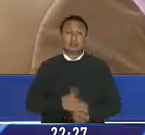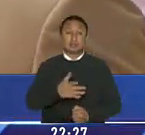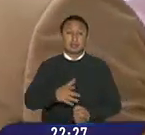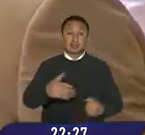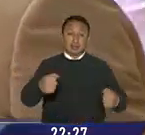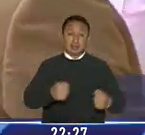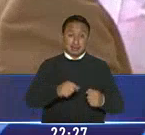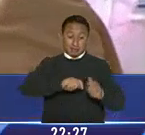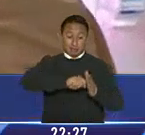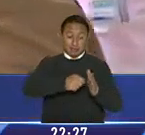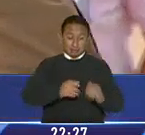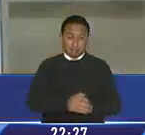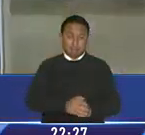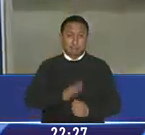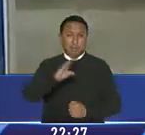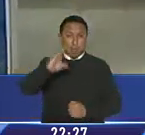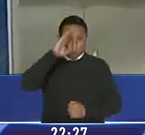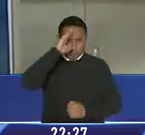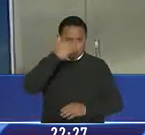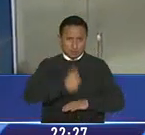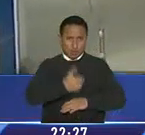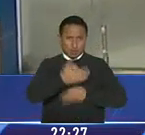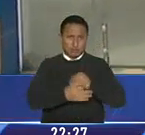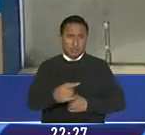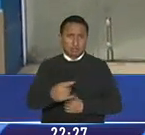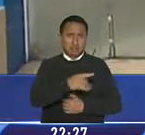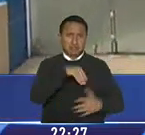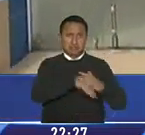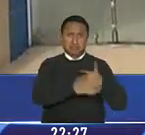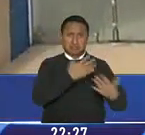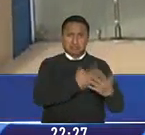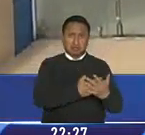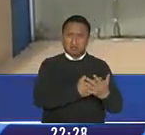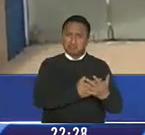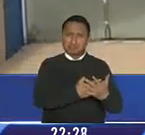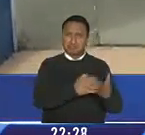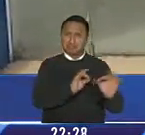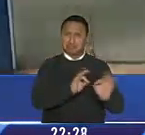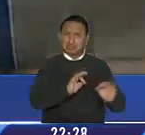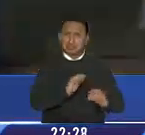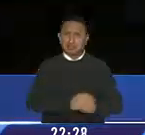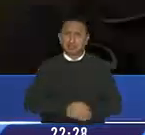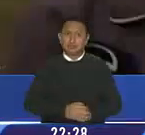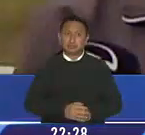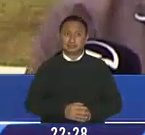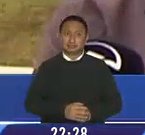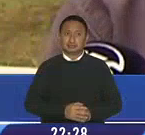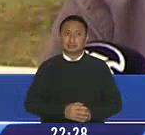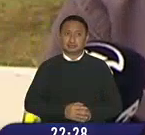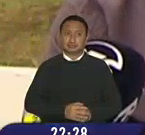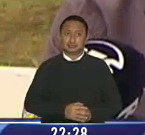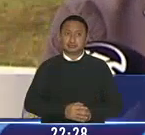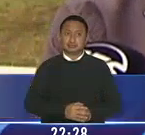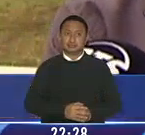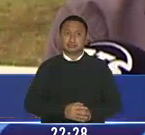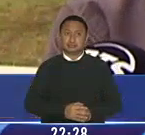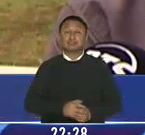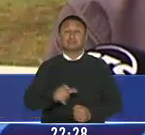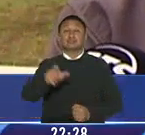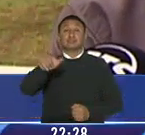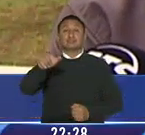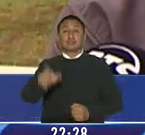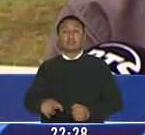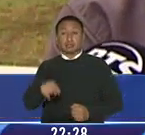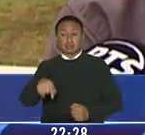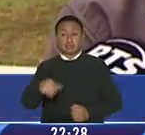según la policía judicial no tiene antecedentes hasta el diluvio de hoy este ciudadano se dedicaría a la